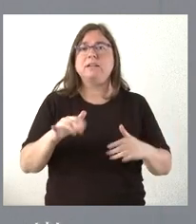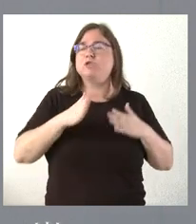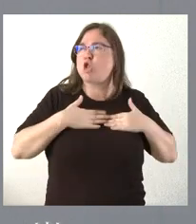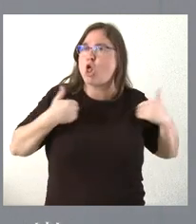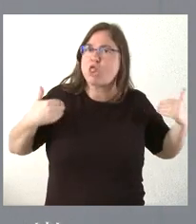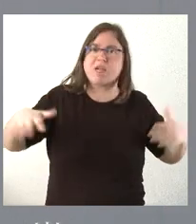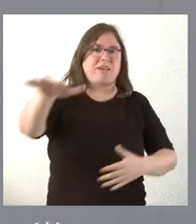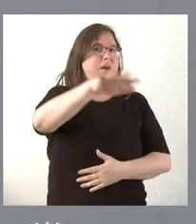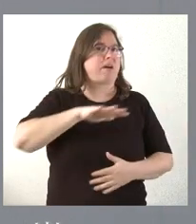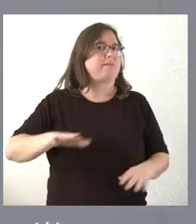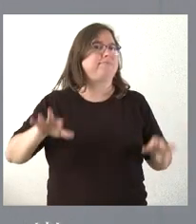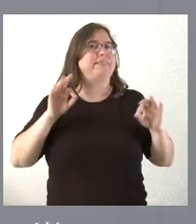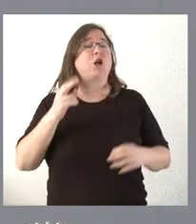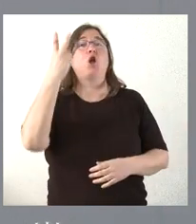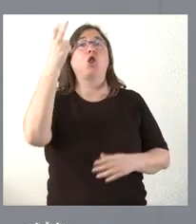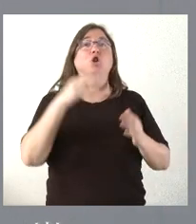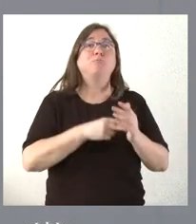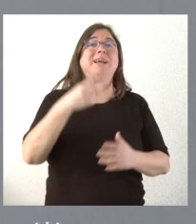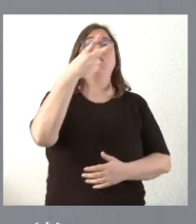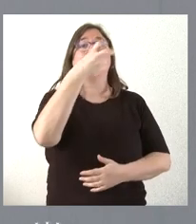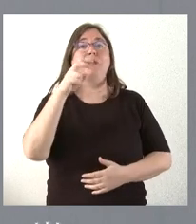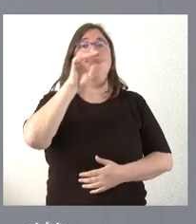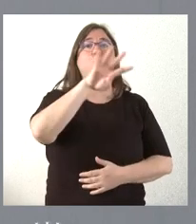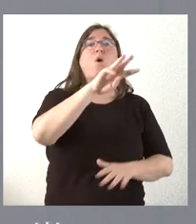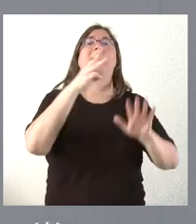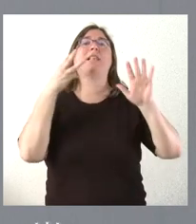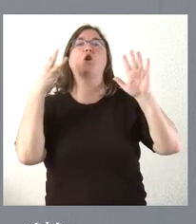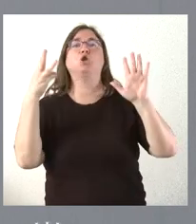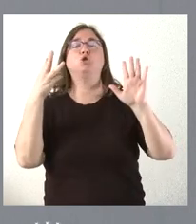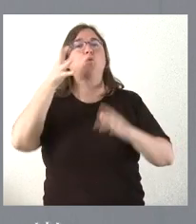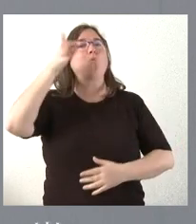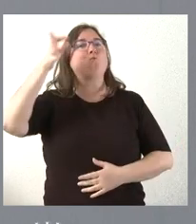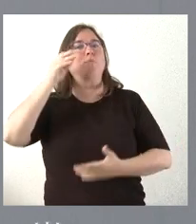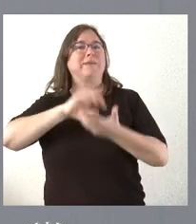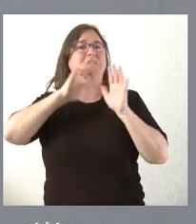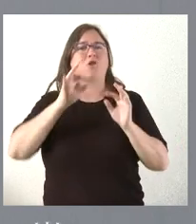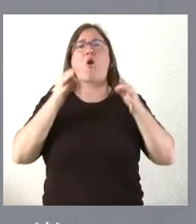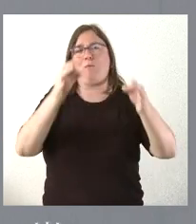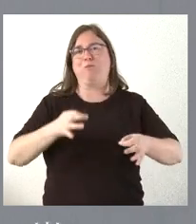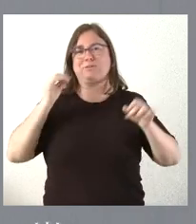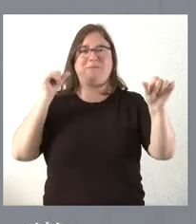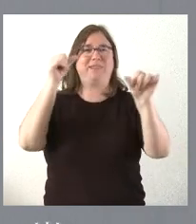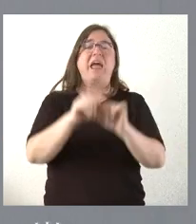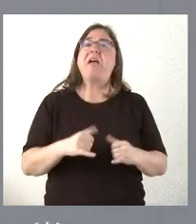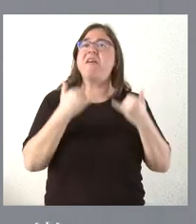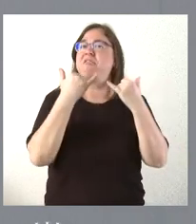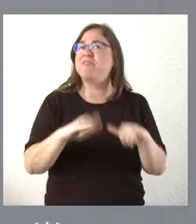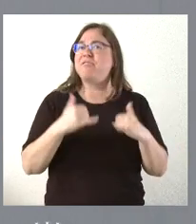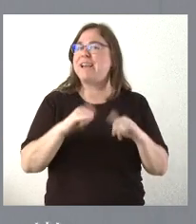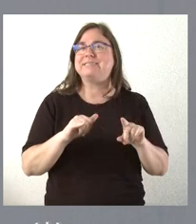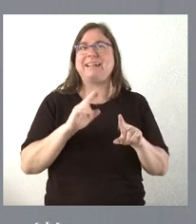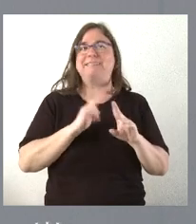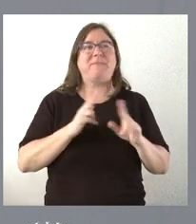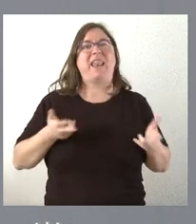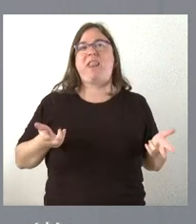desee y especialmente en los 2.248 municipios de Castilla y León, como se ha hecho siempre. Creemos que la fiesta fundamentalmente es libertad.